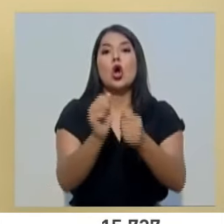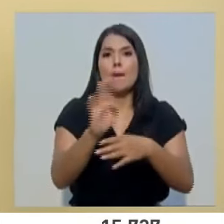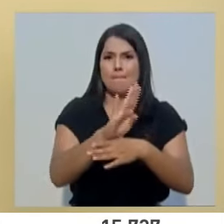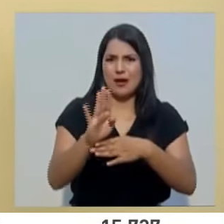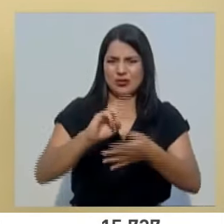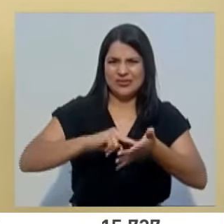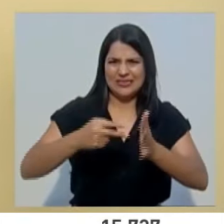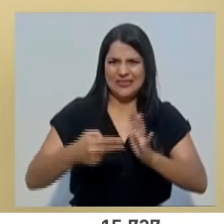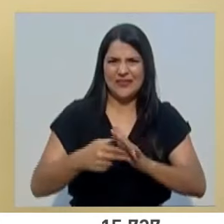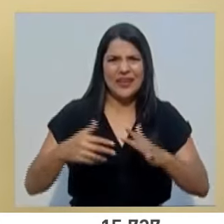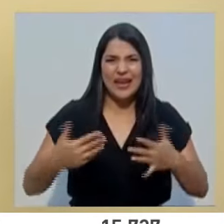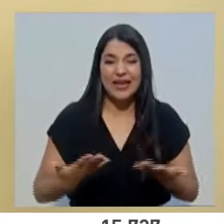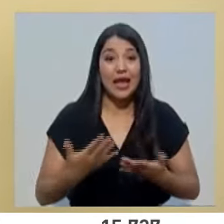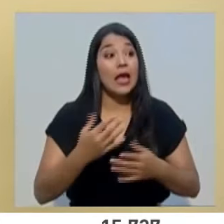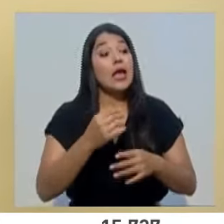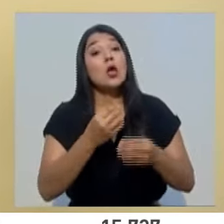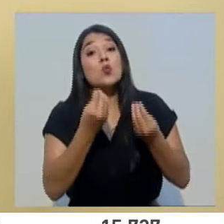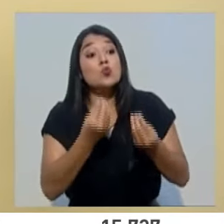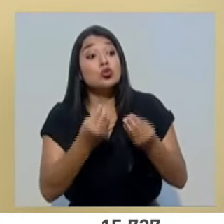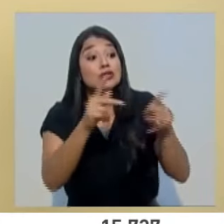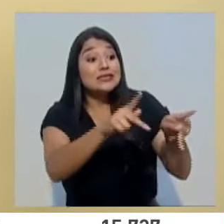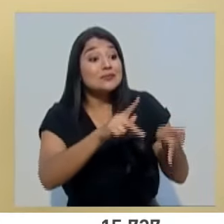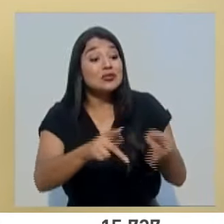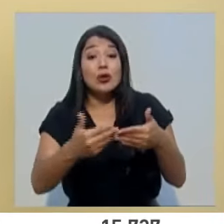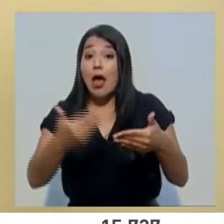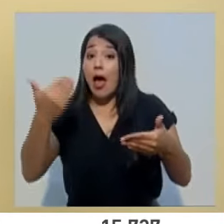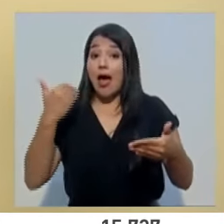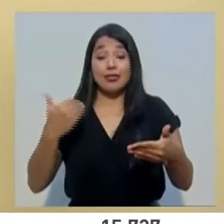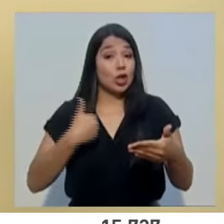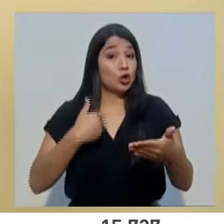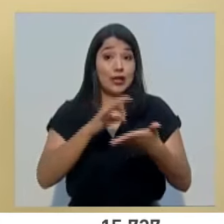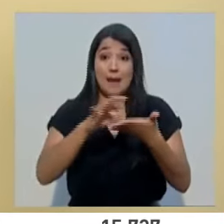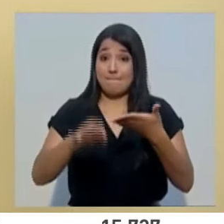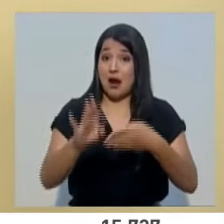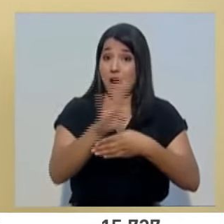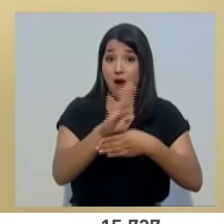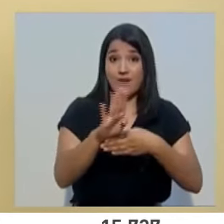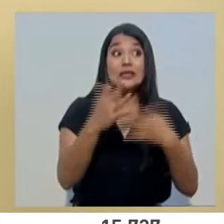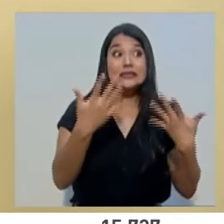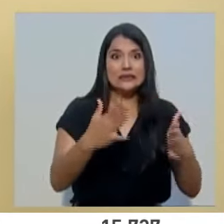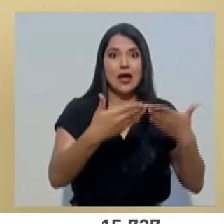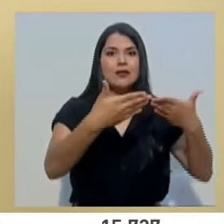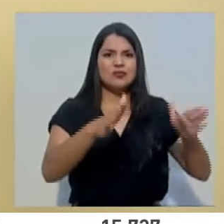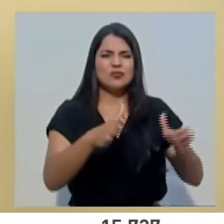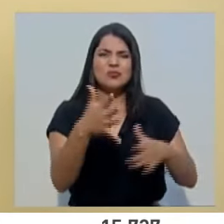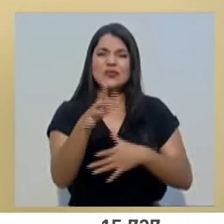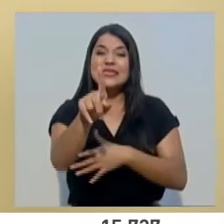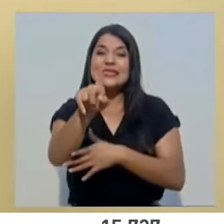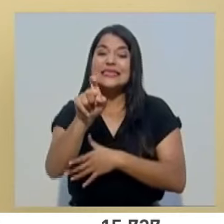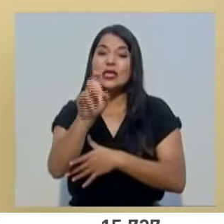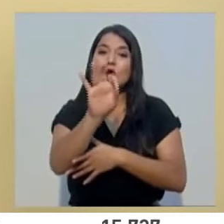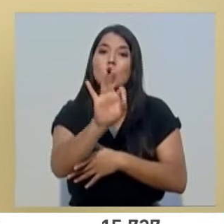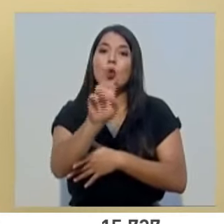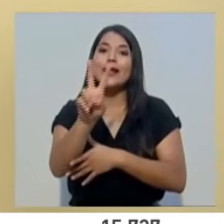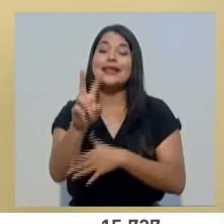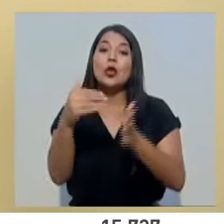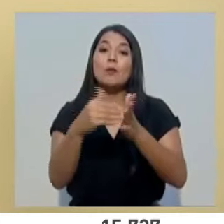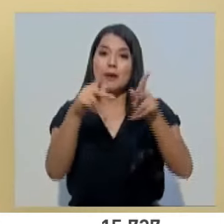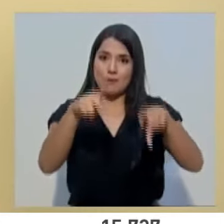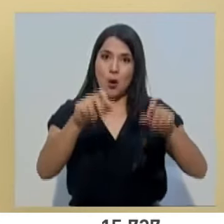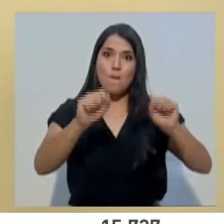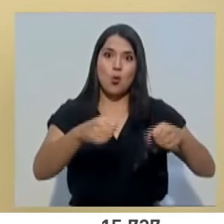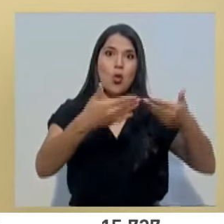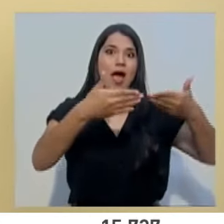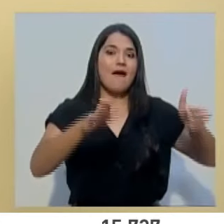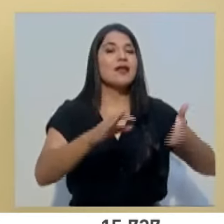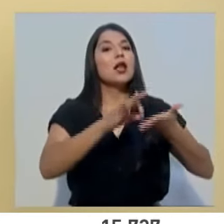apertura de cuentas bancarias a personas que no la tenían de alrededor de 192 mil personas y hay